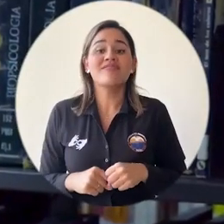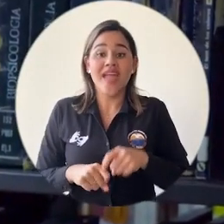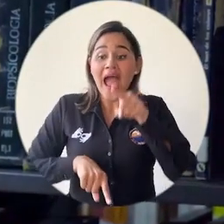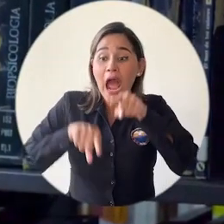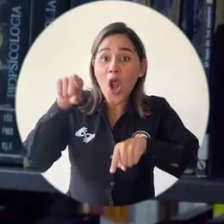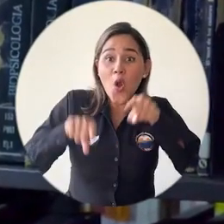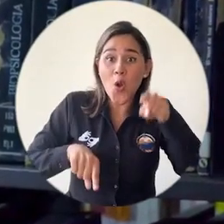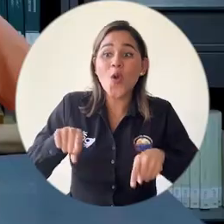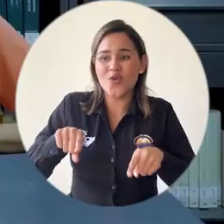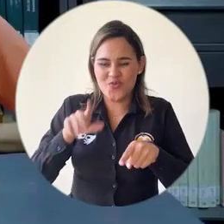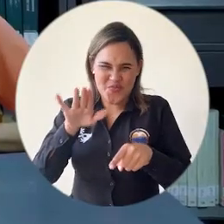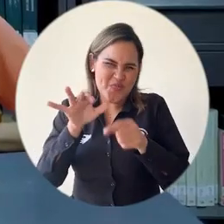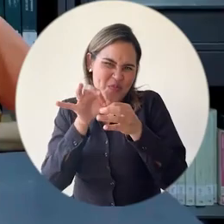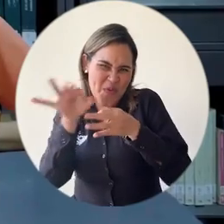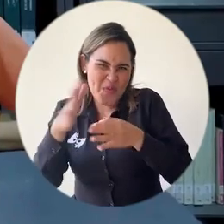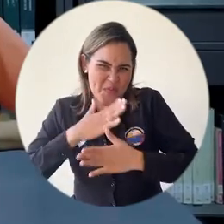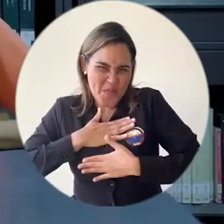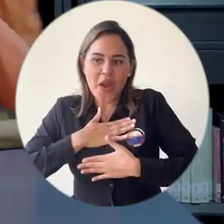estudiar, cómo hacer.